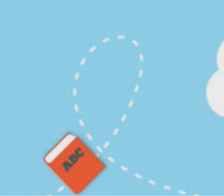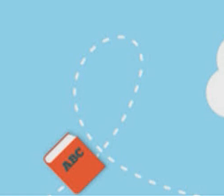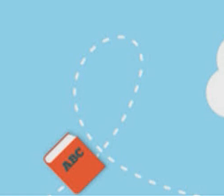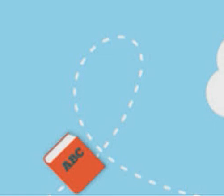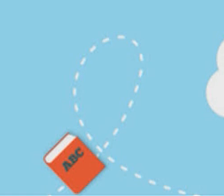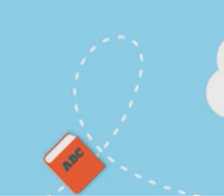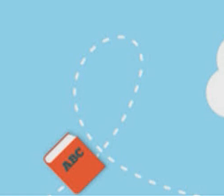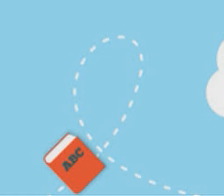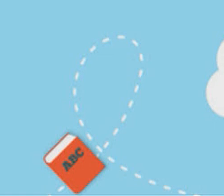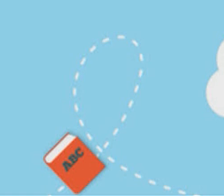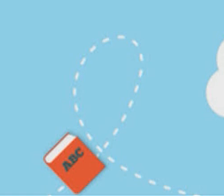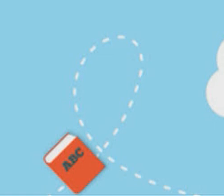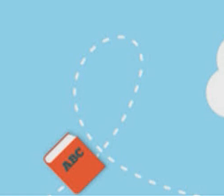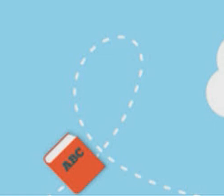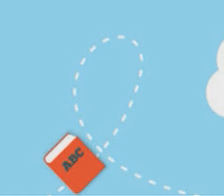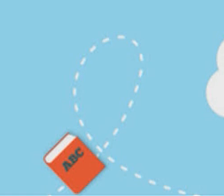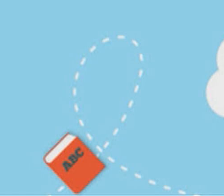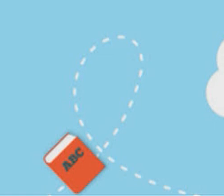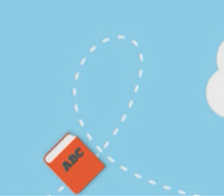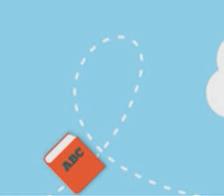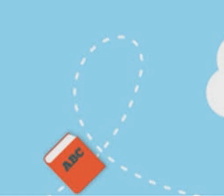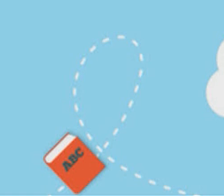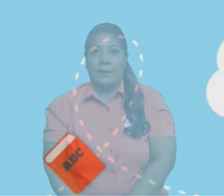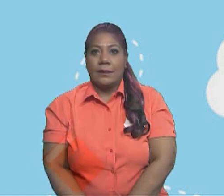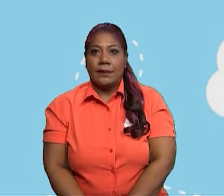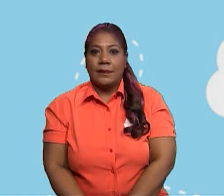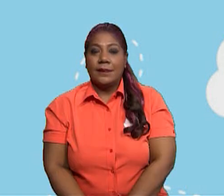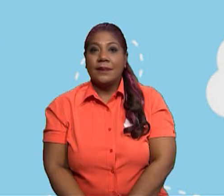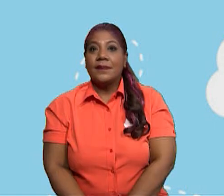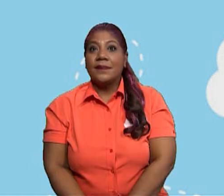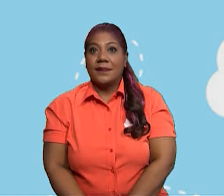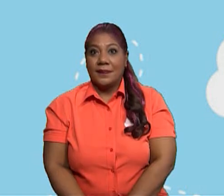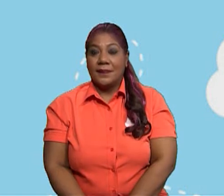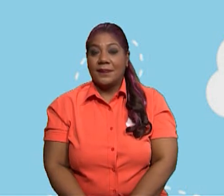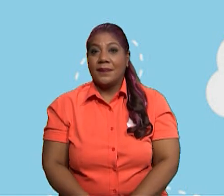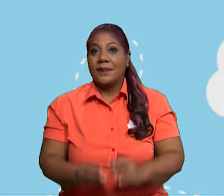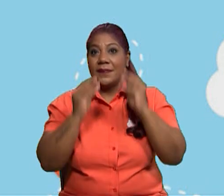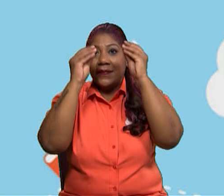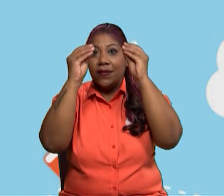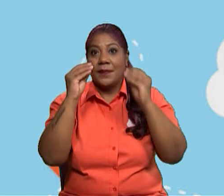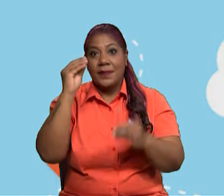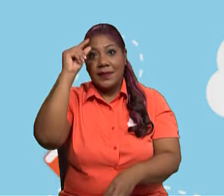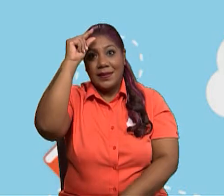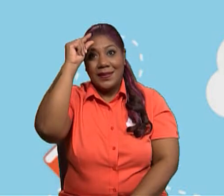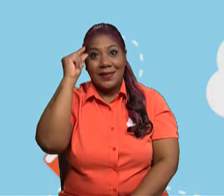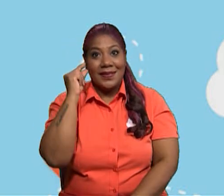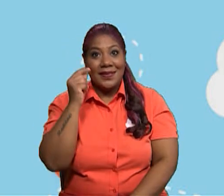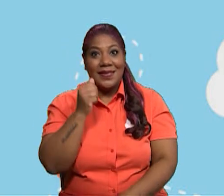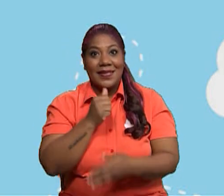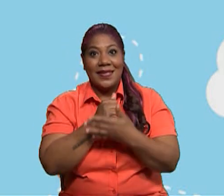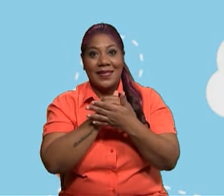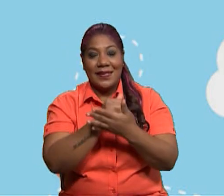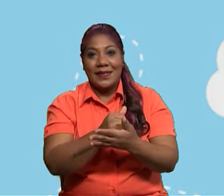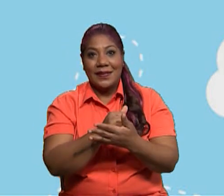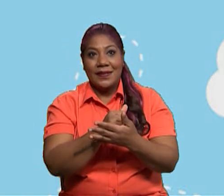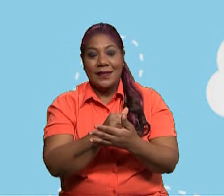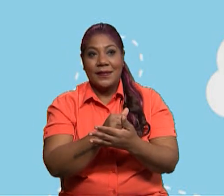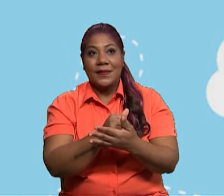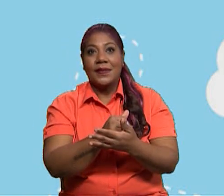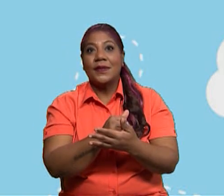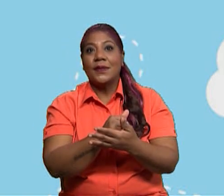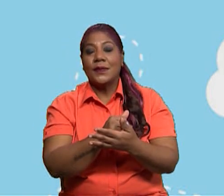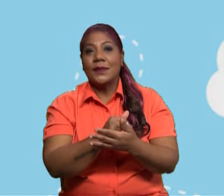Pero, yo les voy a dar una ayuda. ¿Cómo les voy a dar una ayuda? Usando el organizador gráfico que tengo en el mural